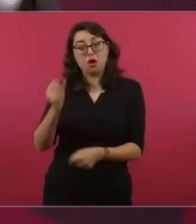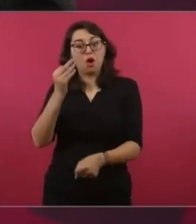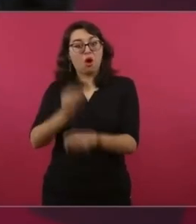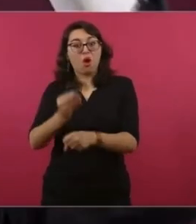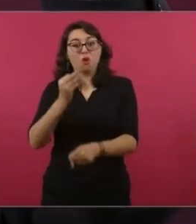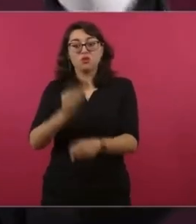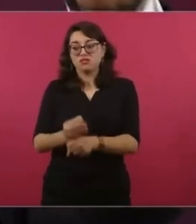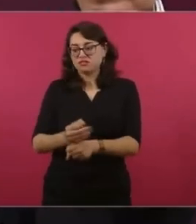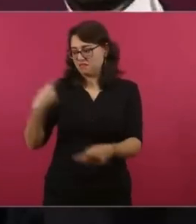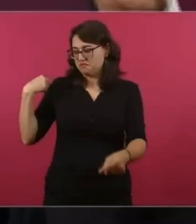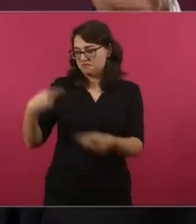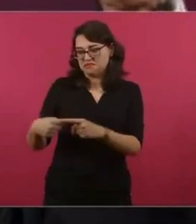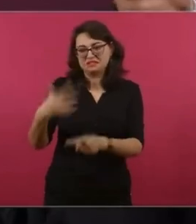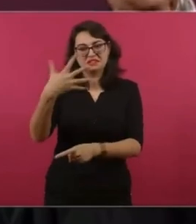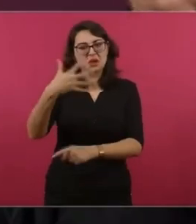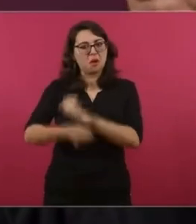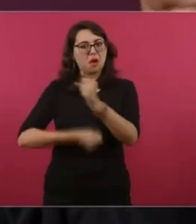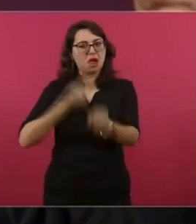es decir, aumento al salario.